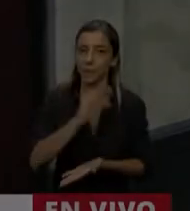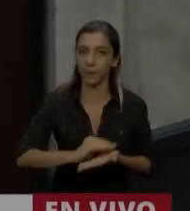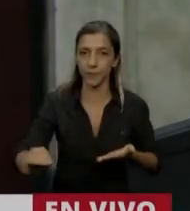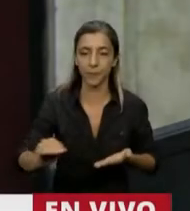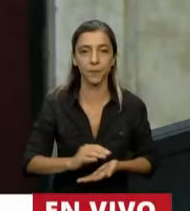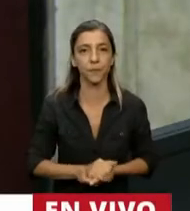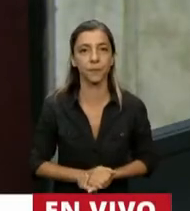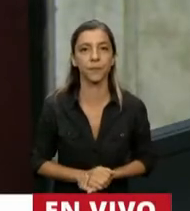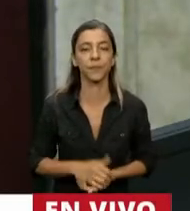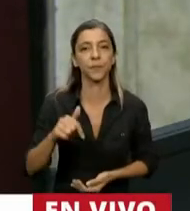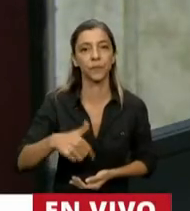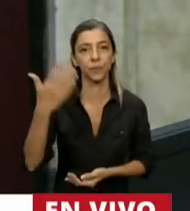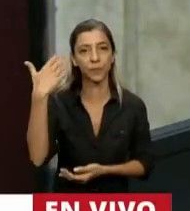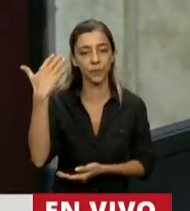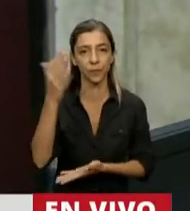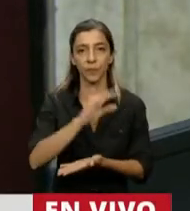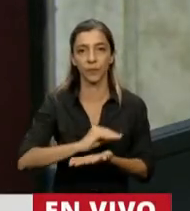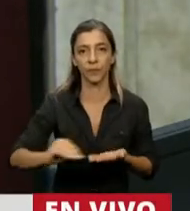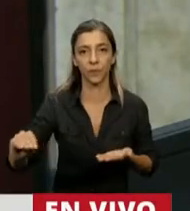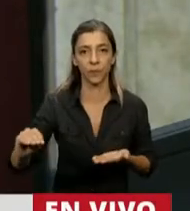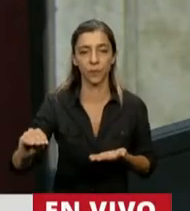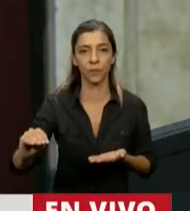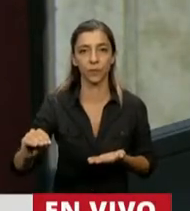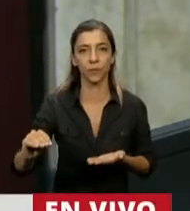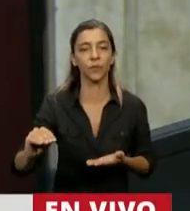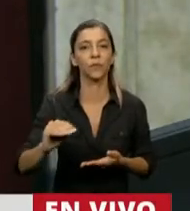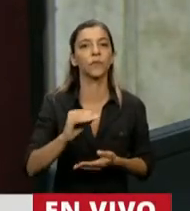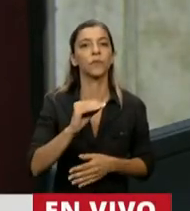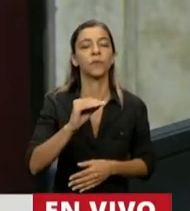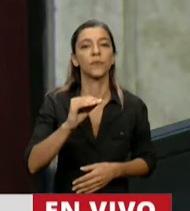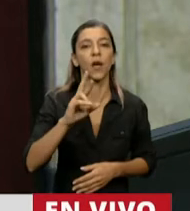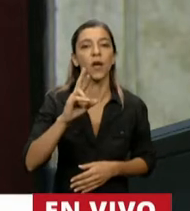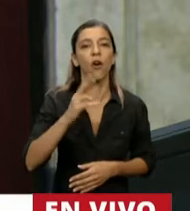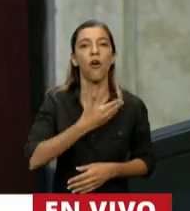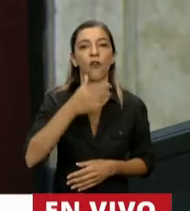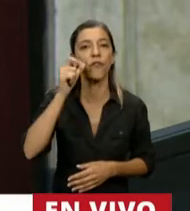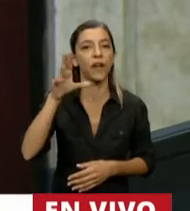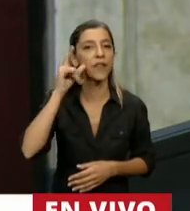Tiene la palabra el diputado Federico Raúl Samar Vide.